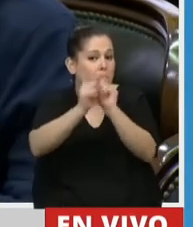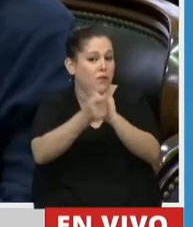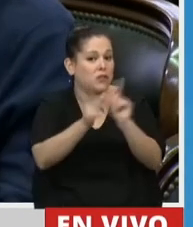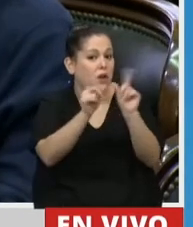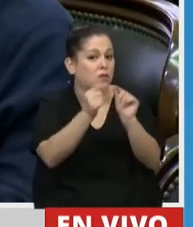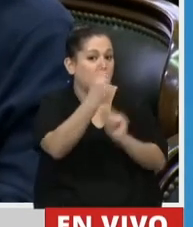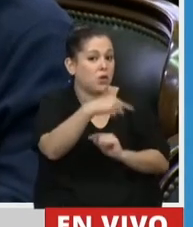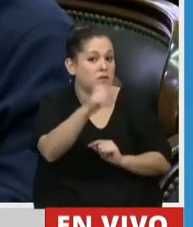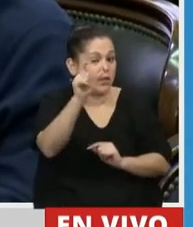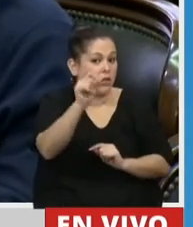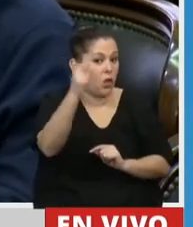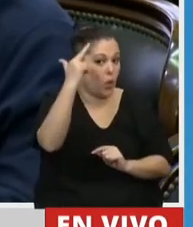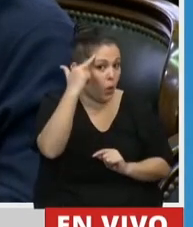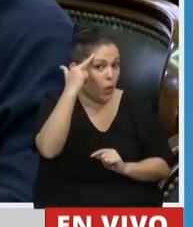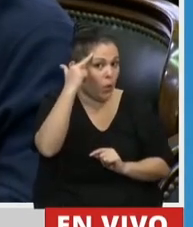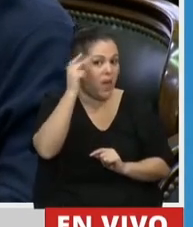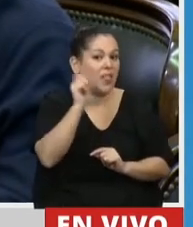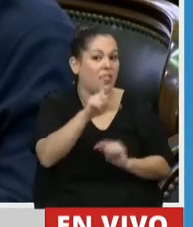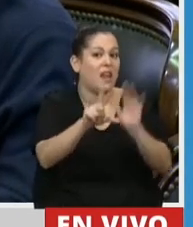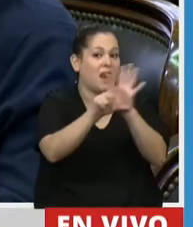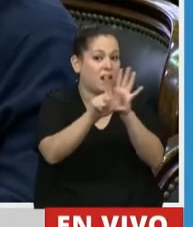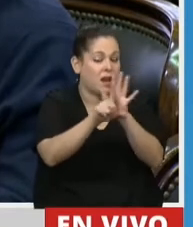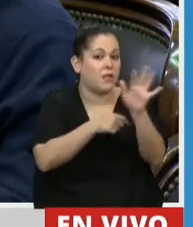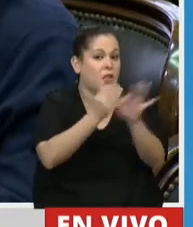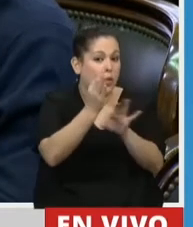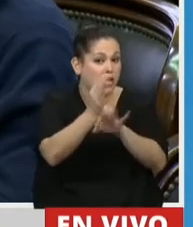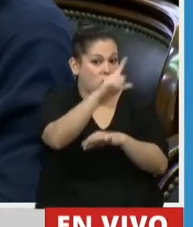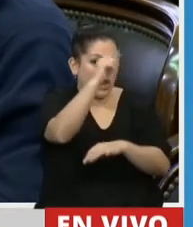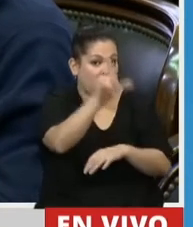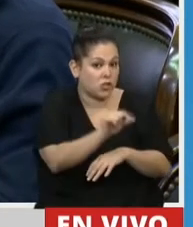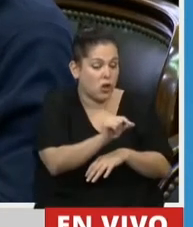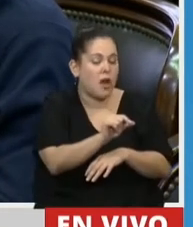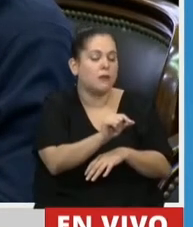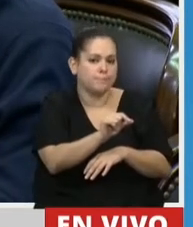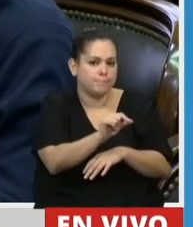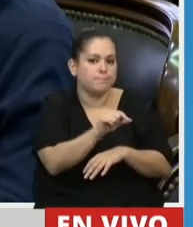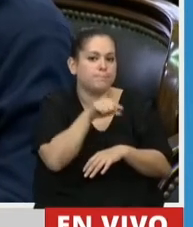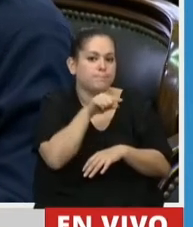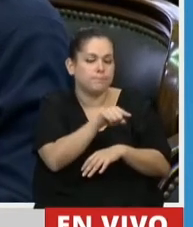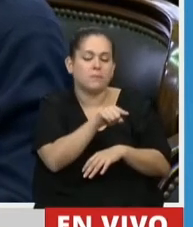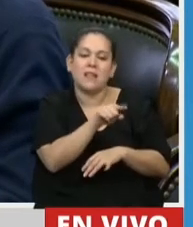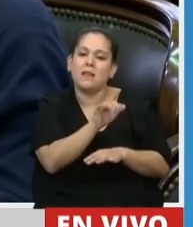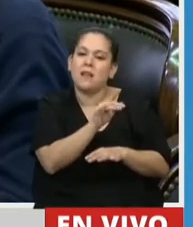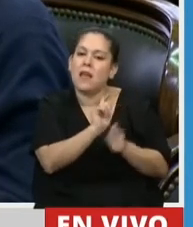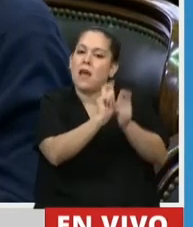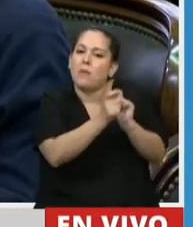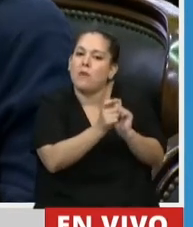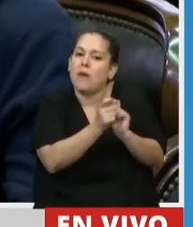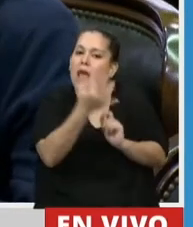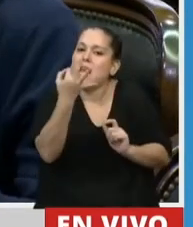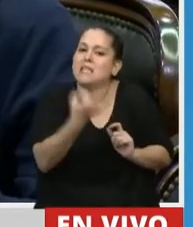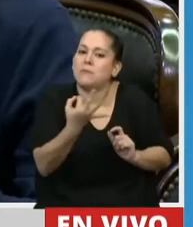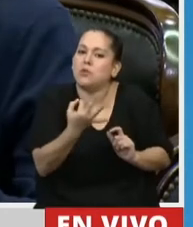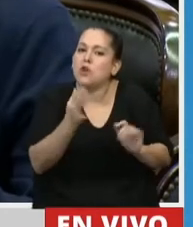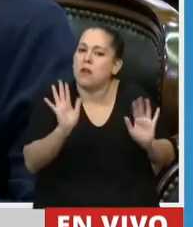de la Ley de Educación Nacional es de manera excepcional y